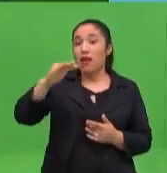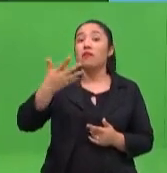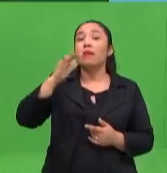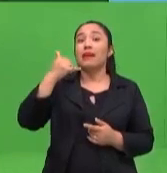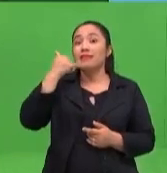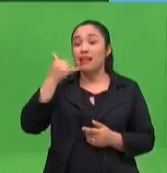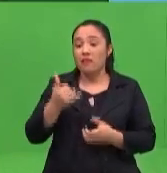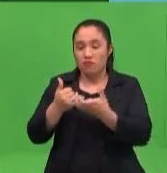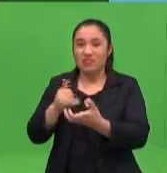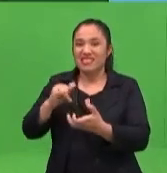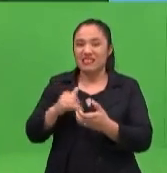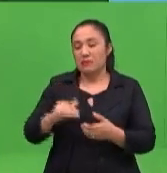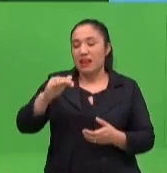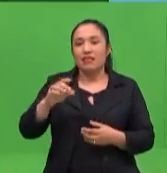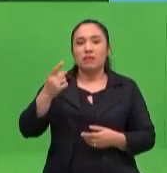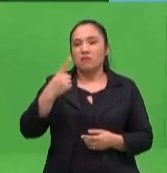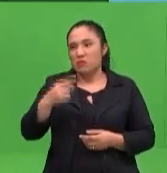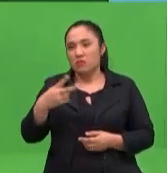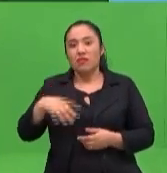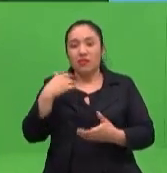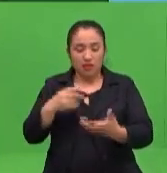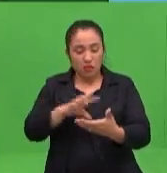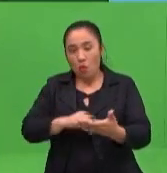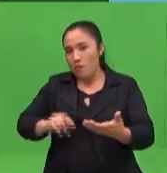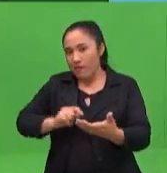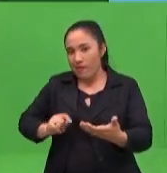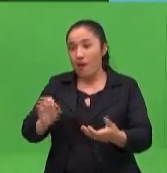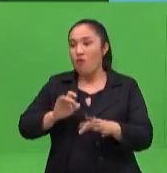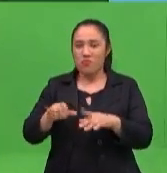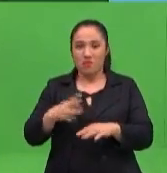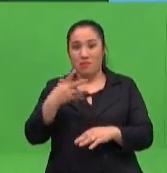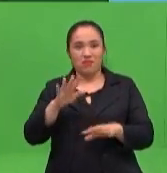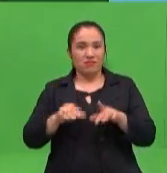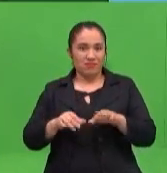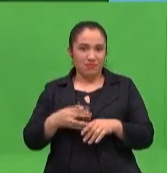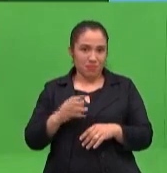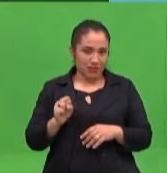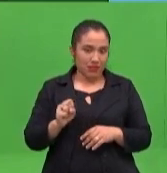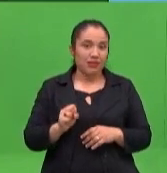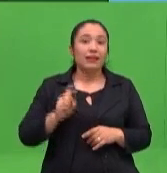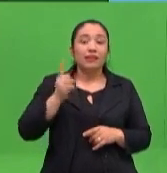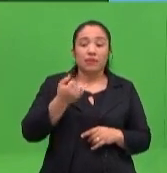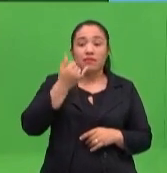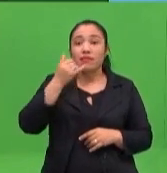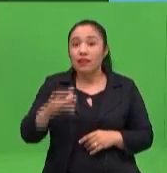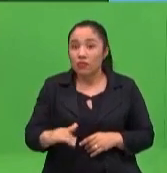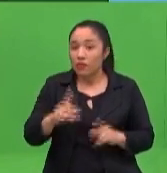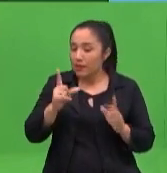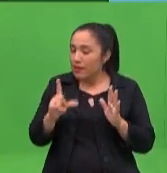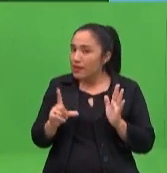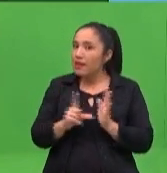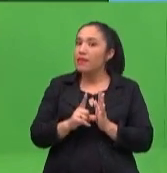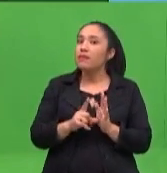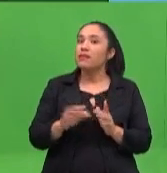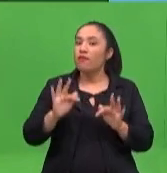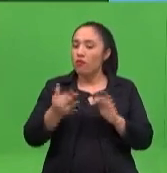los celulares o con la computadora. Pero a los niños pequeños nosotros sabemos que no tienen que pasar mucho tiempo